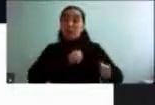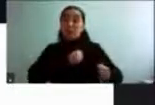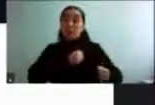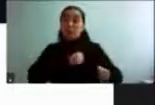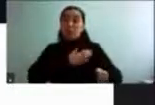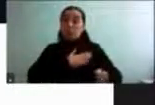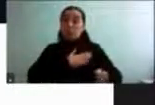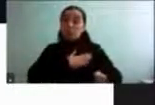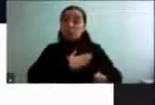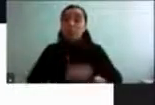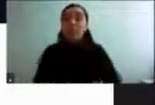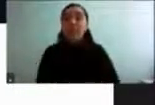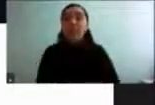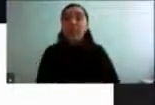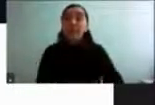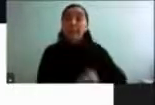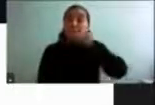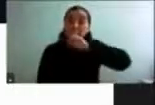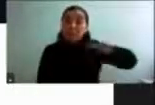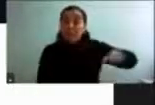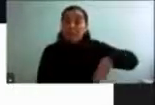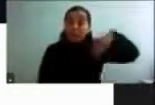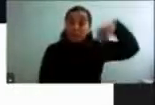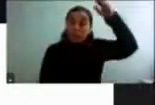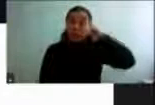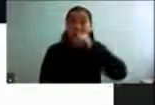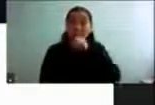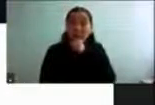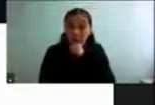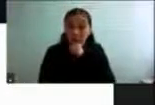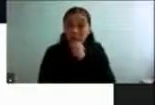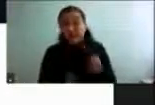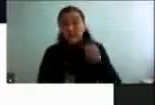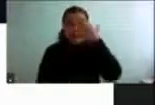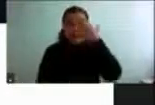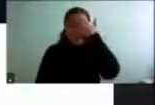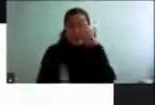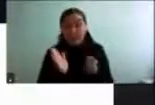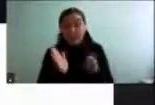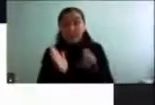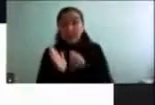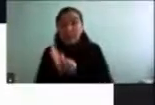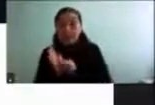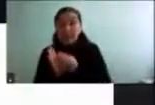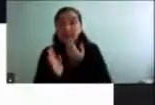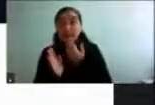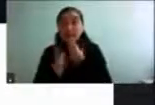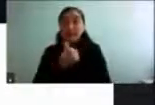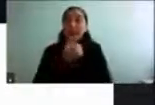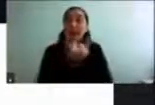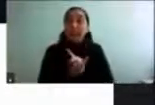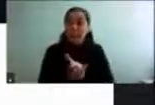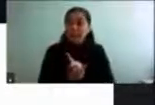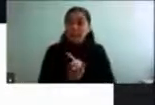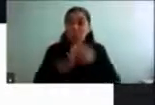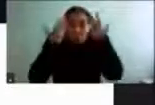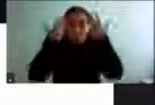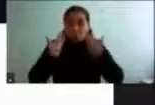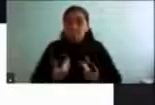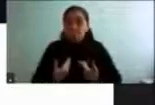mayores, se suman a las enfermedades crónicas que muchos presentan los cambios biológicos propios del envejecimiento,